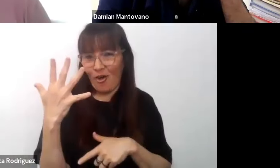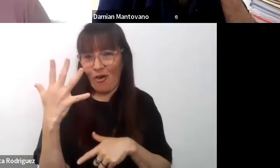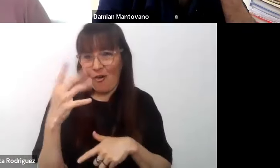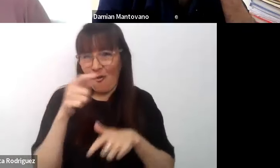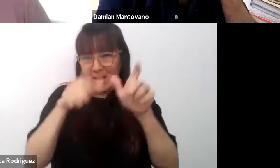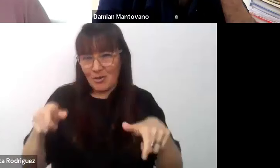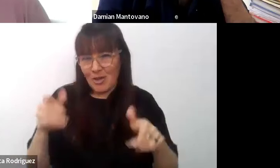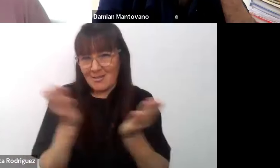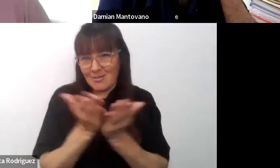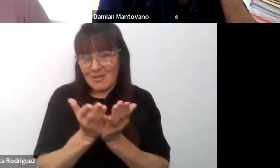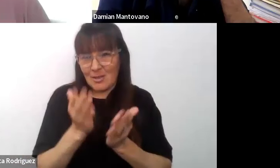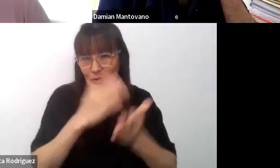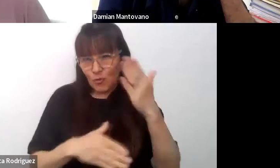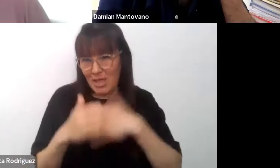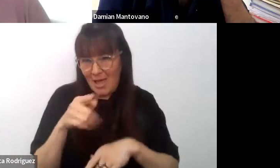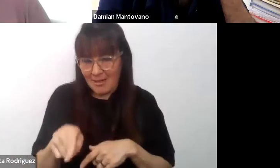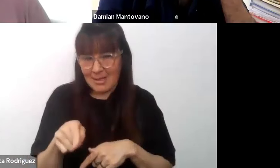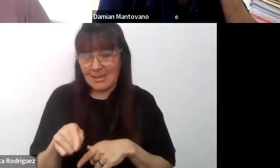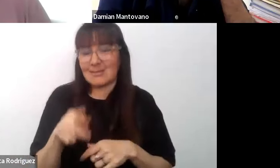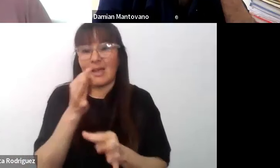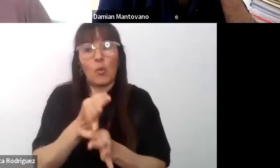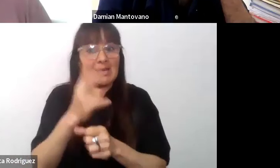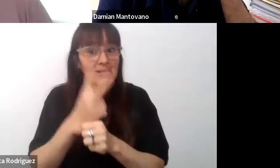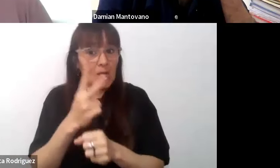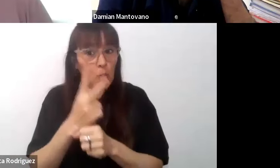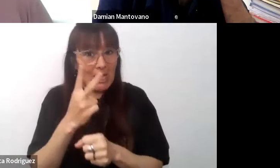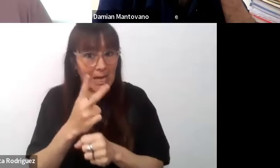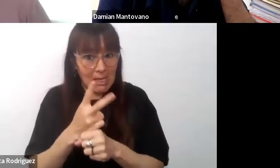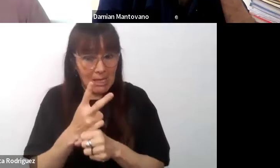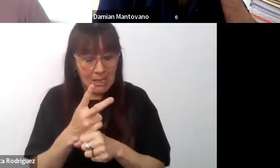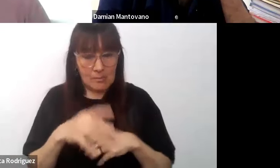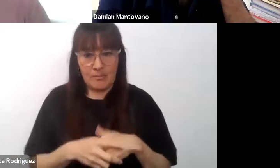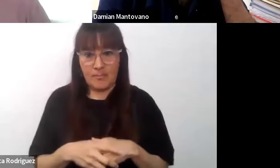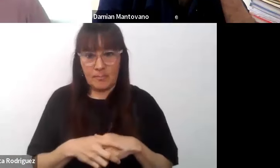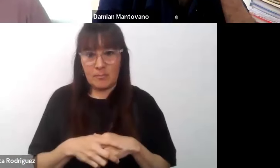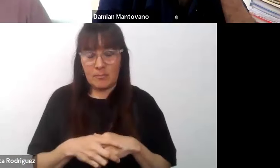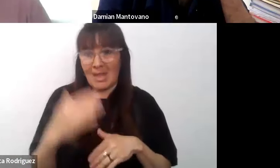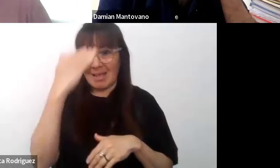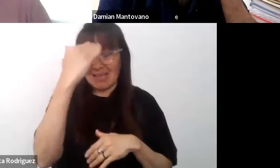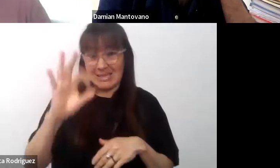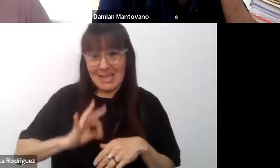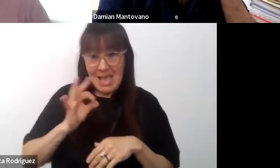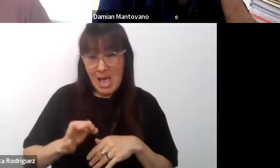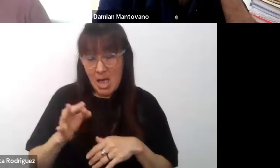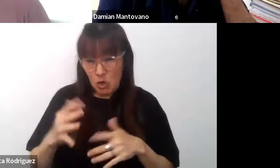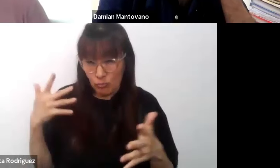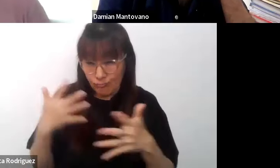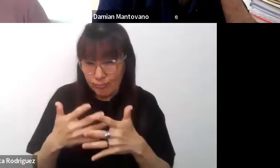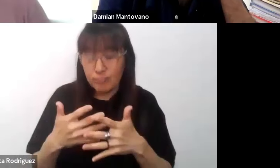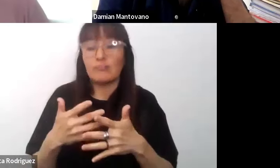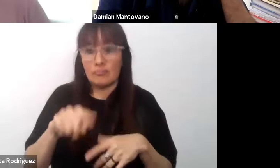en la escuela secundaria después de más de 15 años hubo realmente